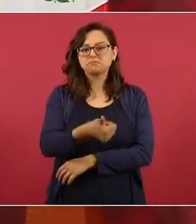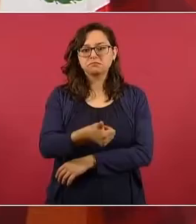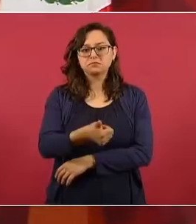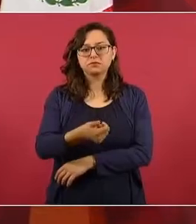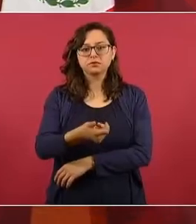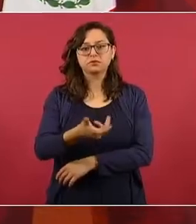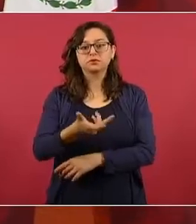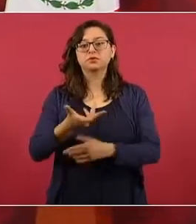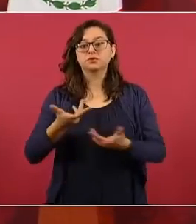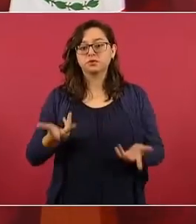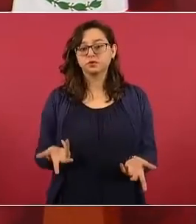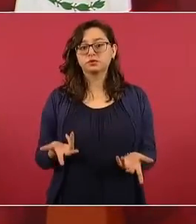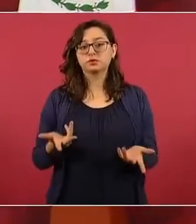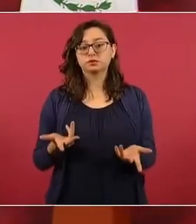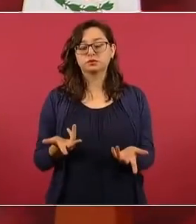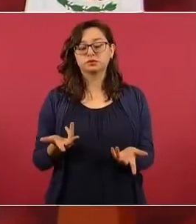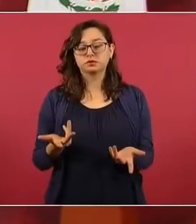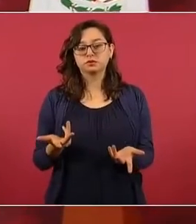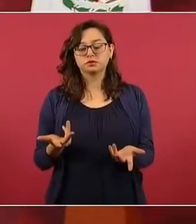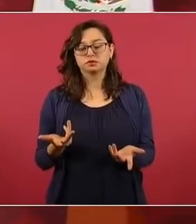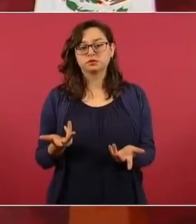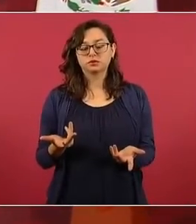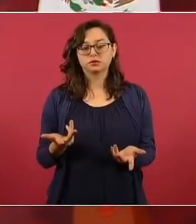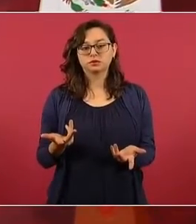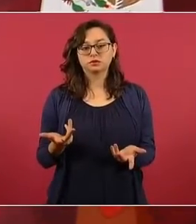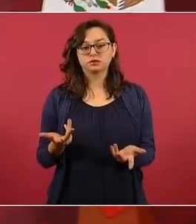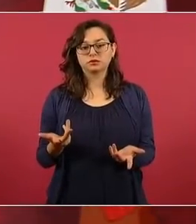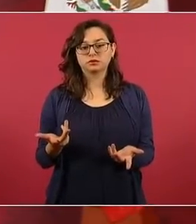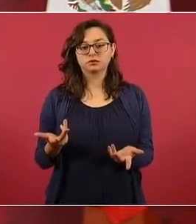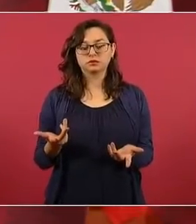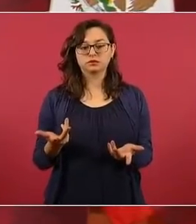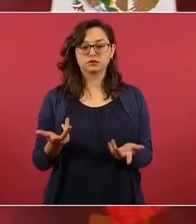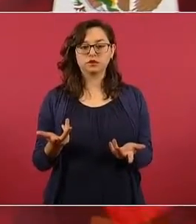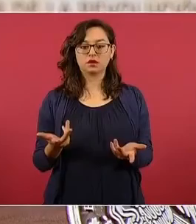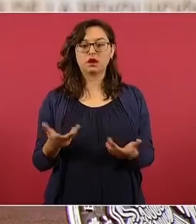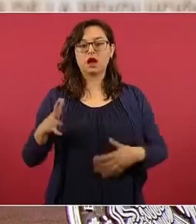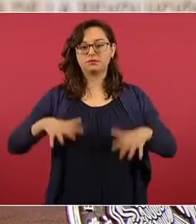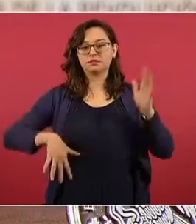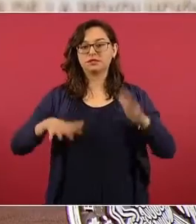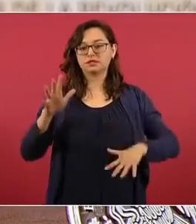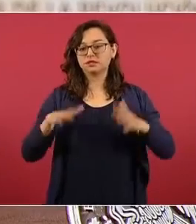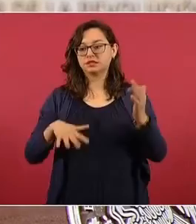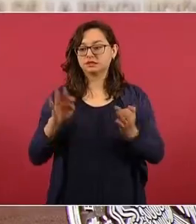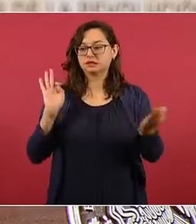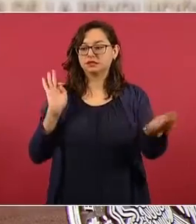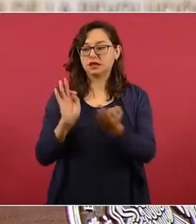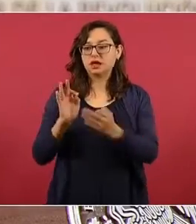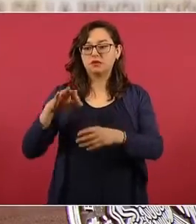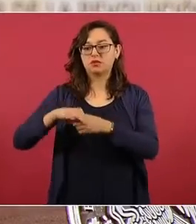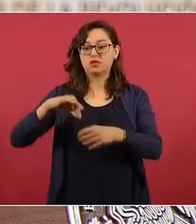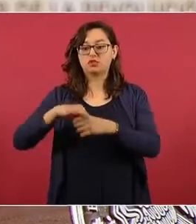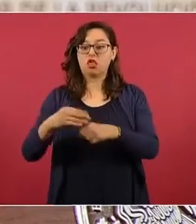en las elecciones se encienden las pasiones,